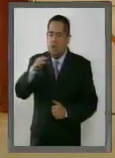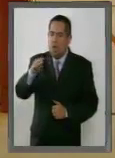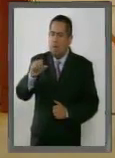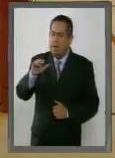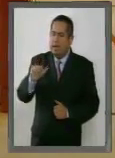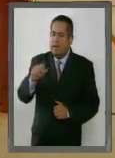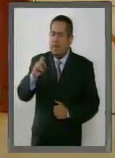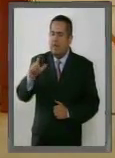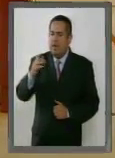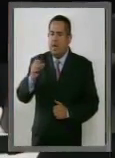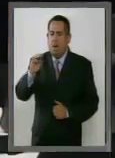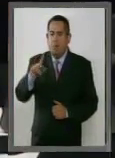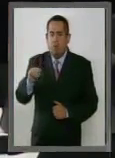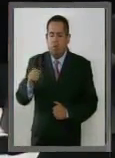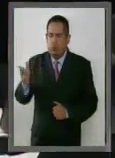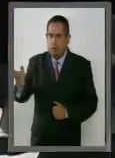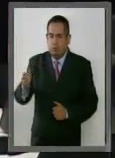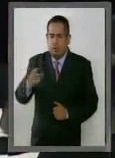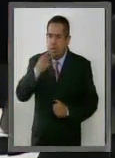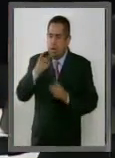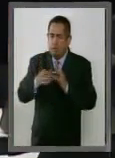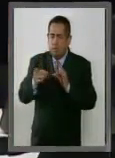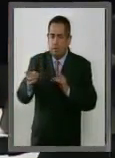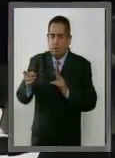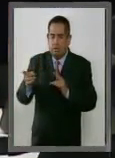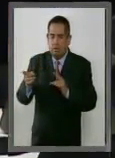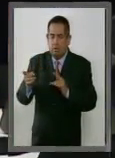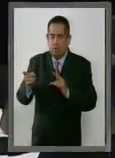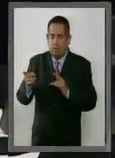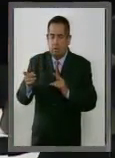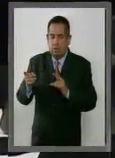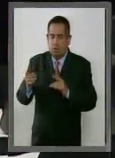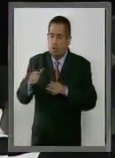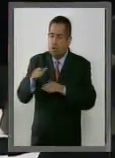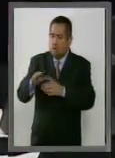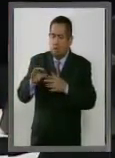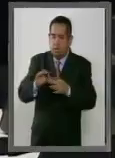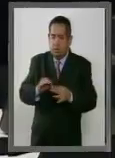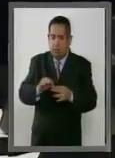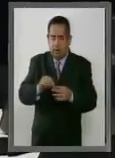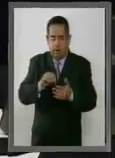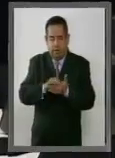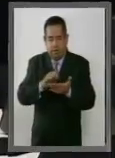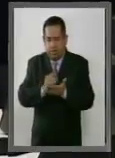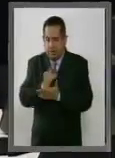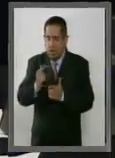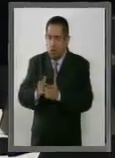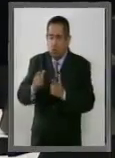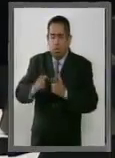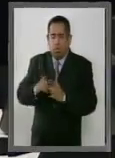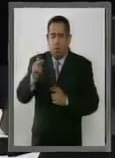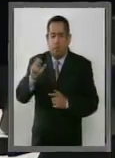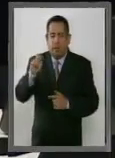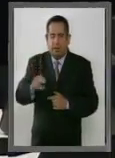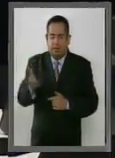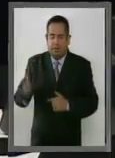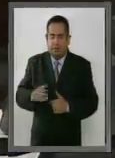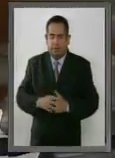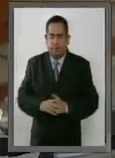...del campo para hablar en relación con el dictamen del Grupo Parlamentario del Partido de Acción Nacional.